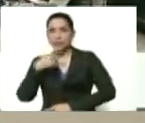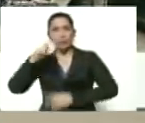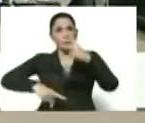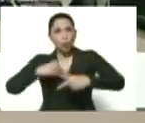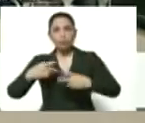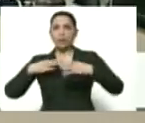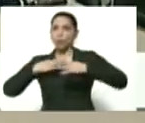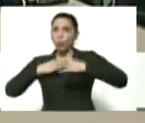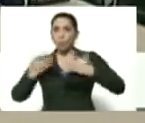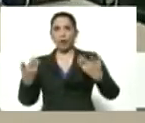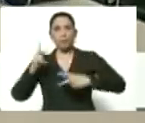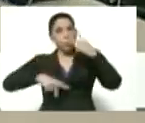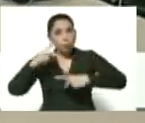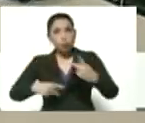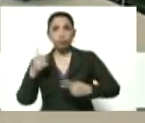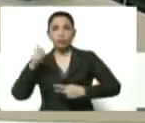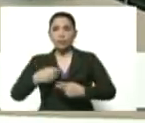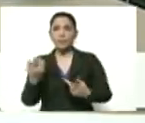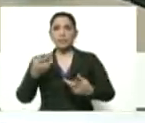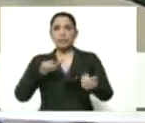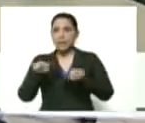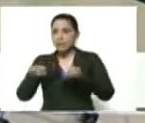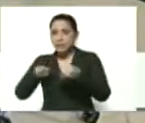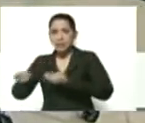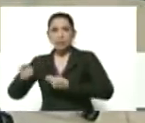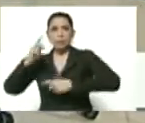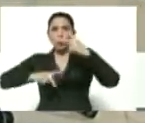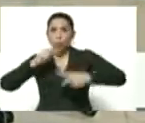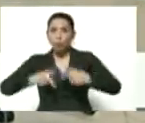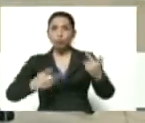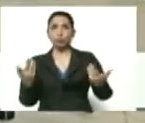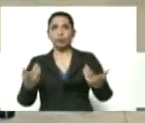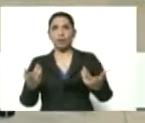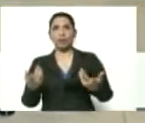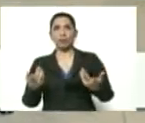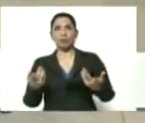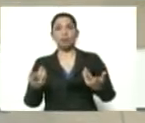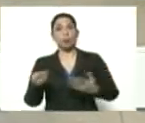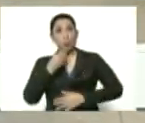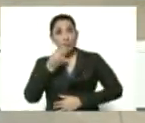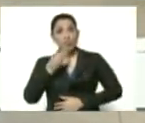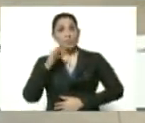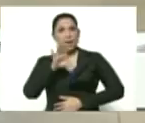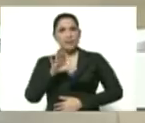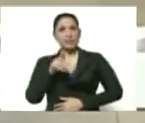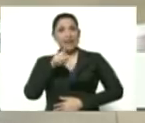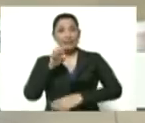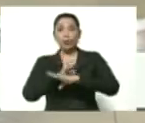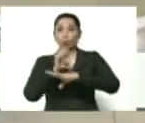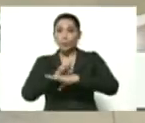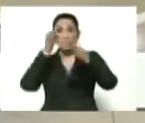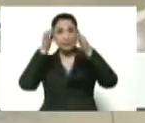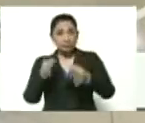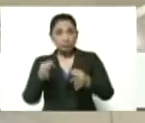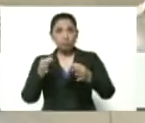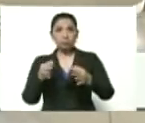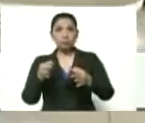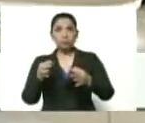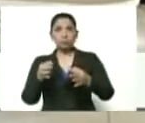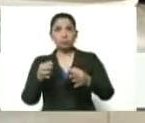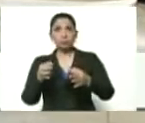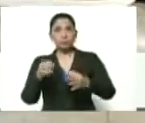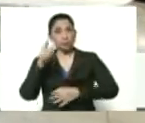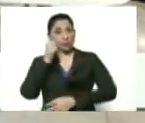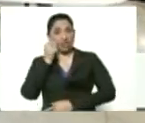produce la ropa, la que produce los servicios, la que produce las riquezas del país. Esa economía, señor vicepresidente Tarek,